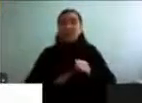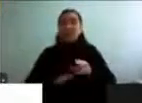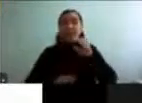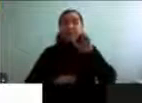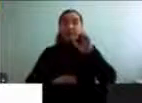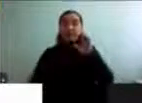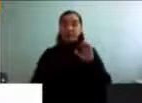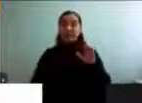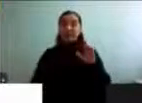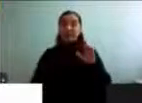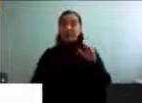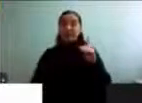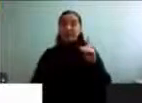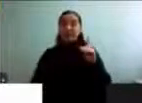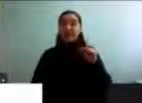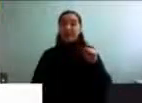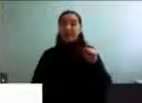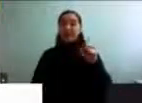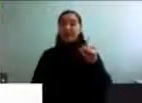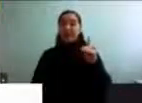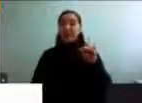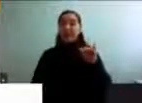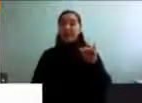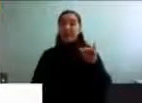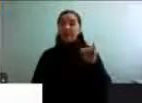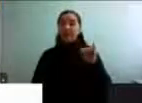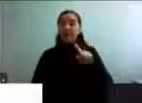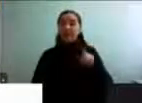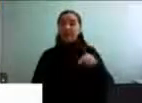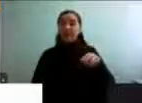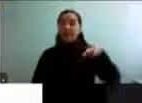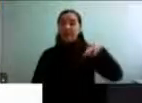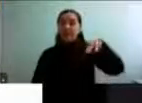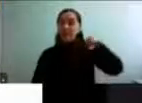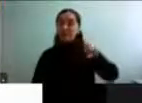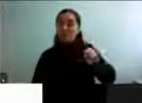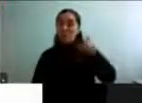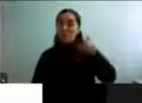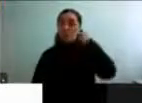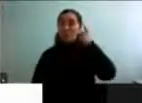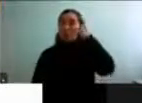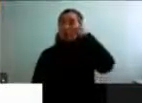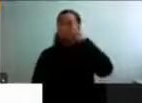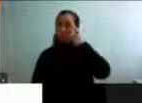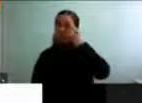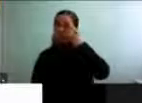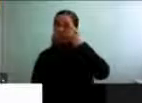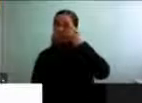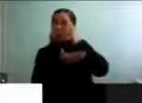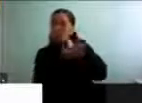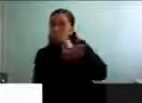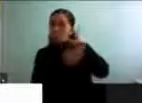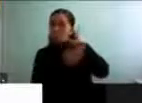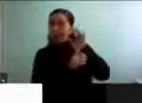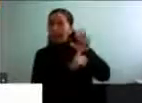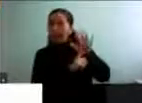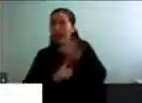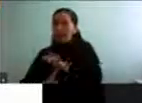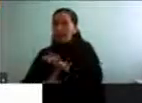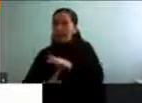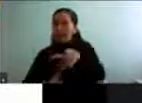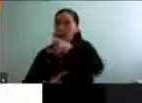Que finalmente es este conjunto de creencias, emociones y conductas discriminatorias en contra de las personas mayores.